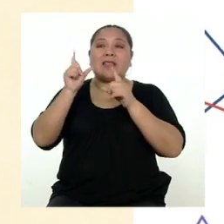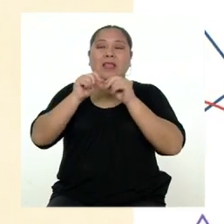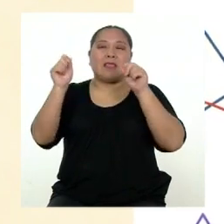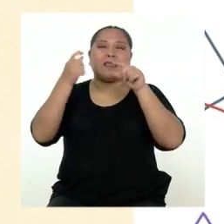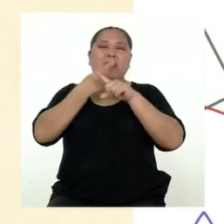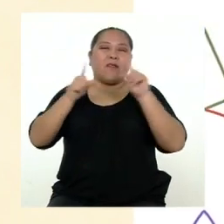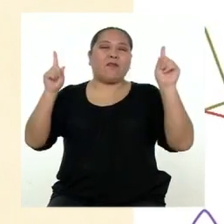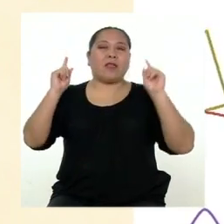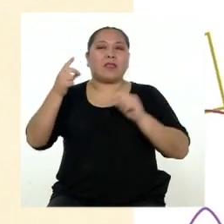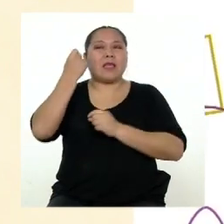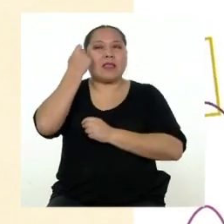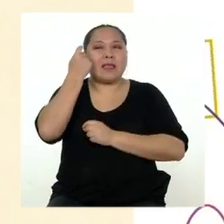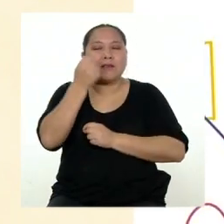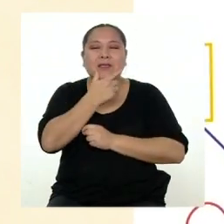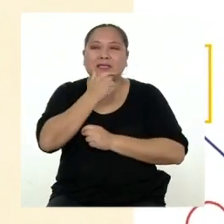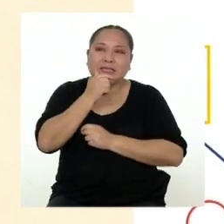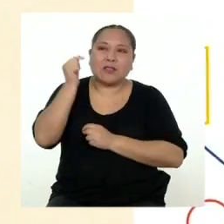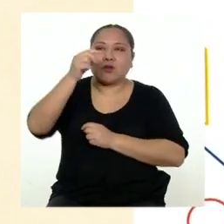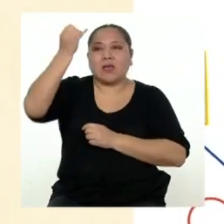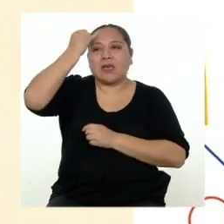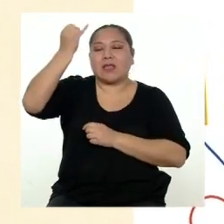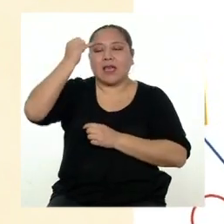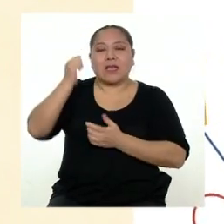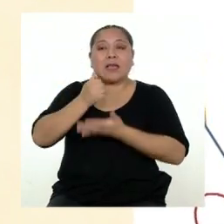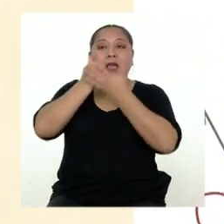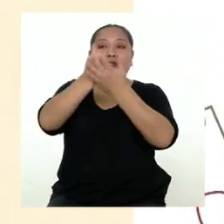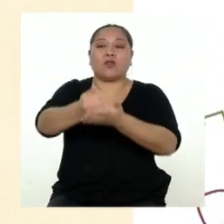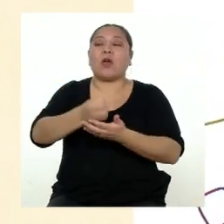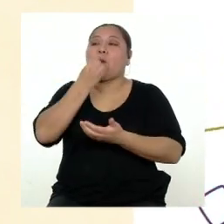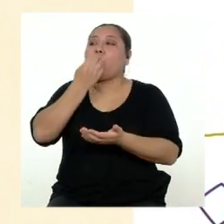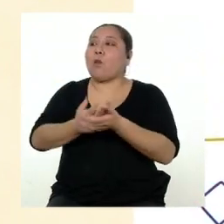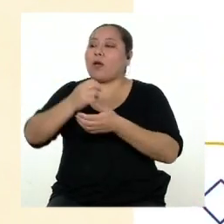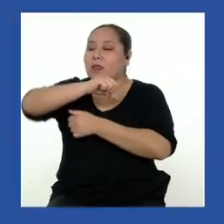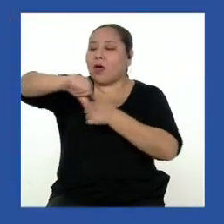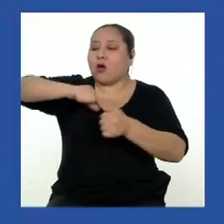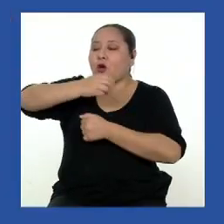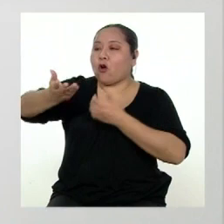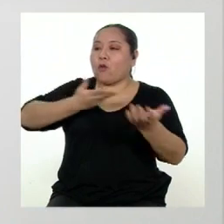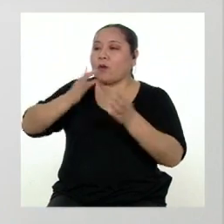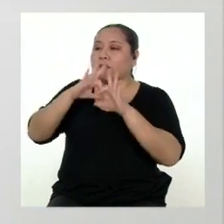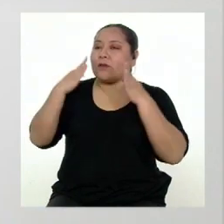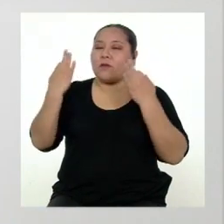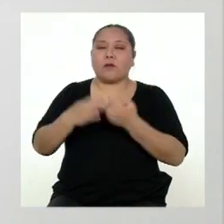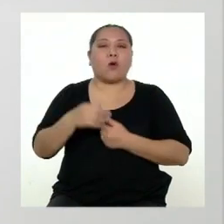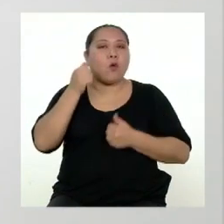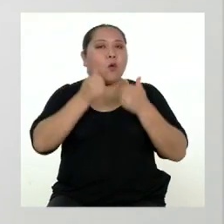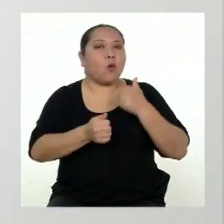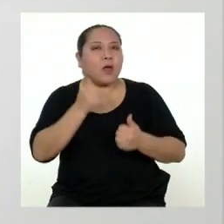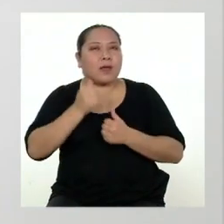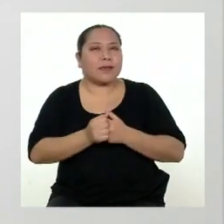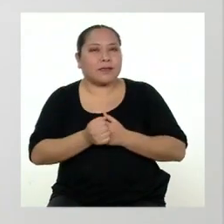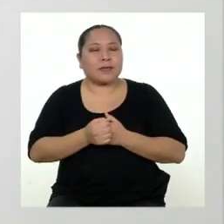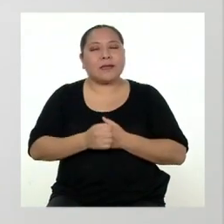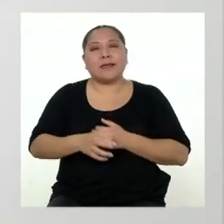podemos deducir que su intención es ayudar a una buena convivencia familiar. ¿Qué papel cumplen los recursos visuales para